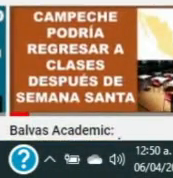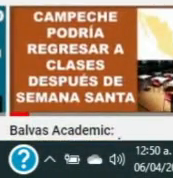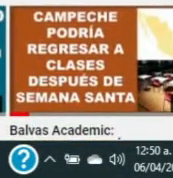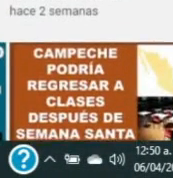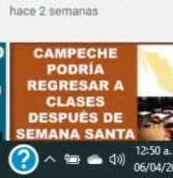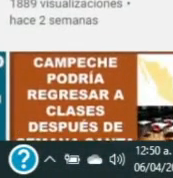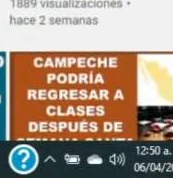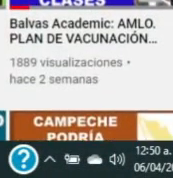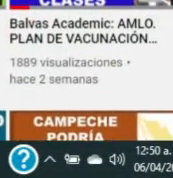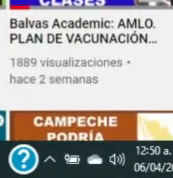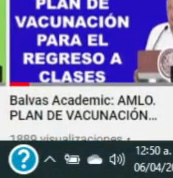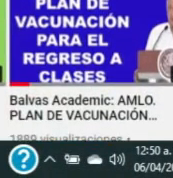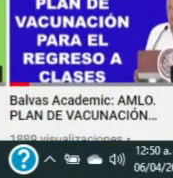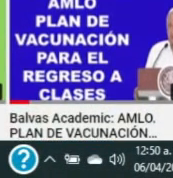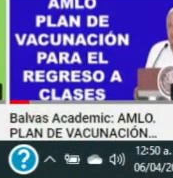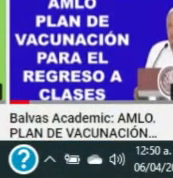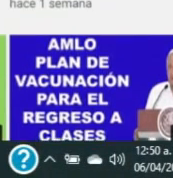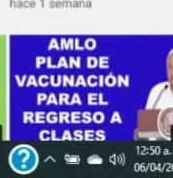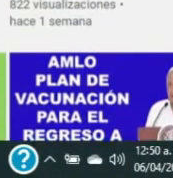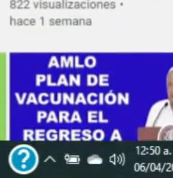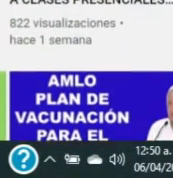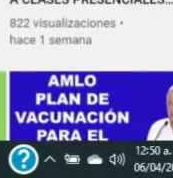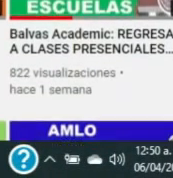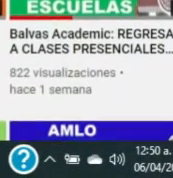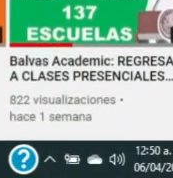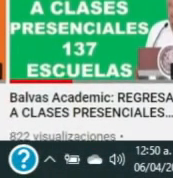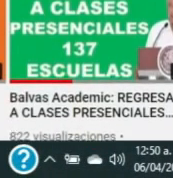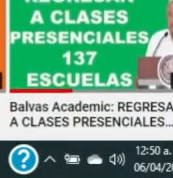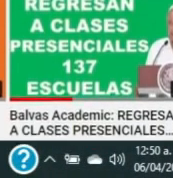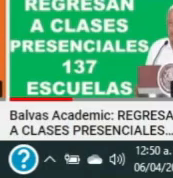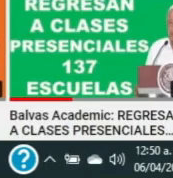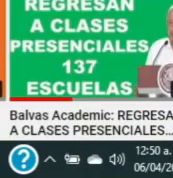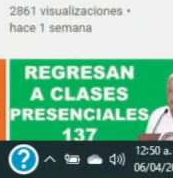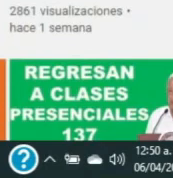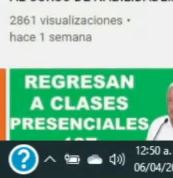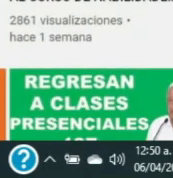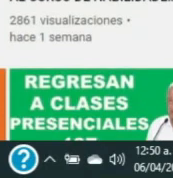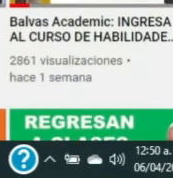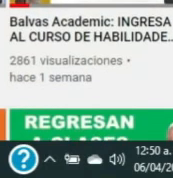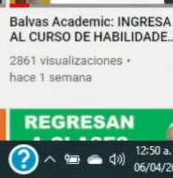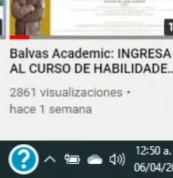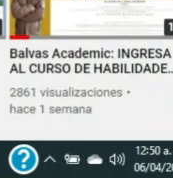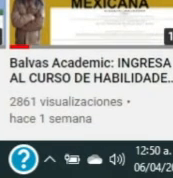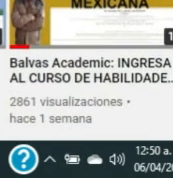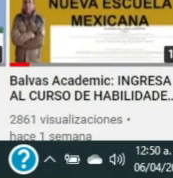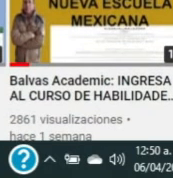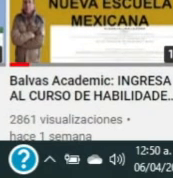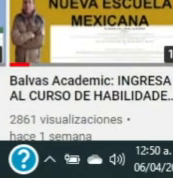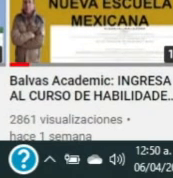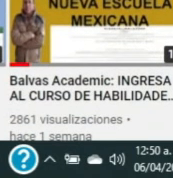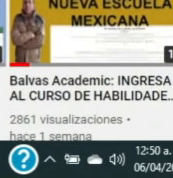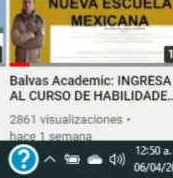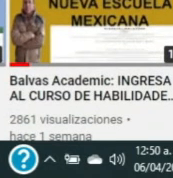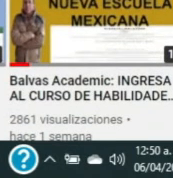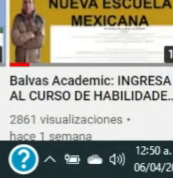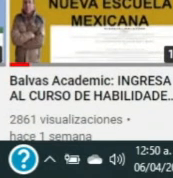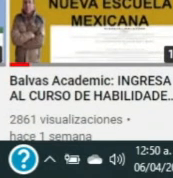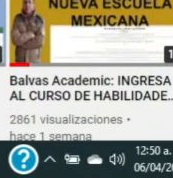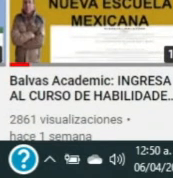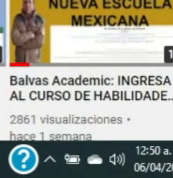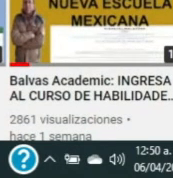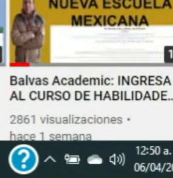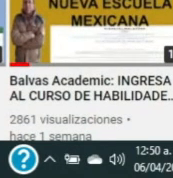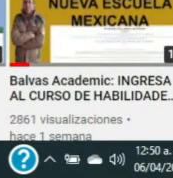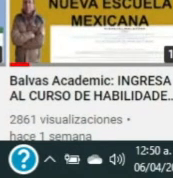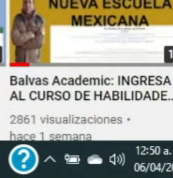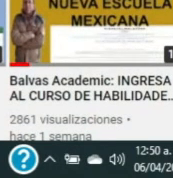Y comparte este video para que llegue a más personas. Y no lo olvides, nos seguimos acompañando en este camino.